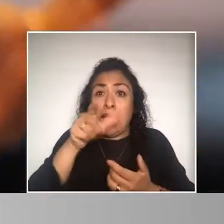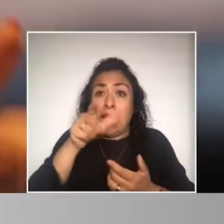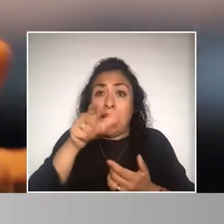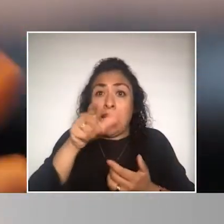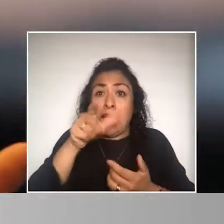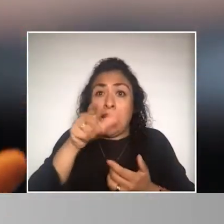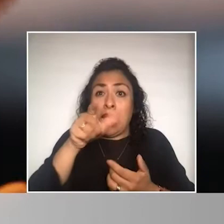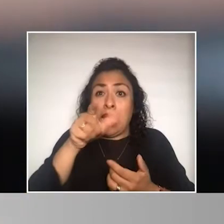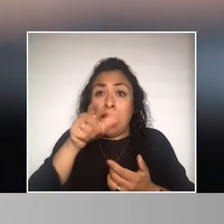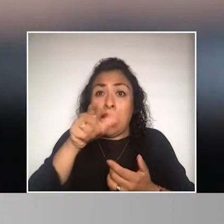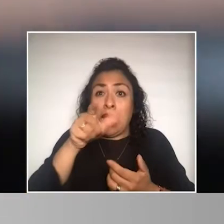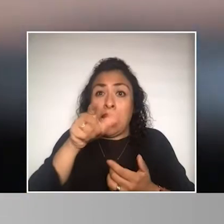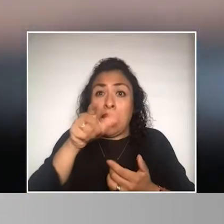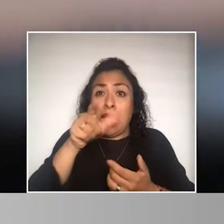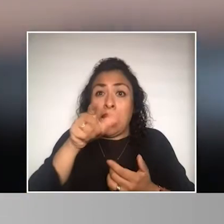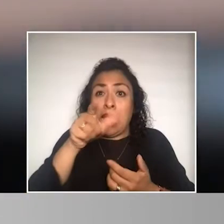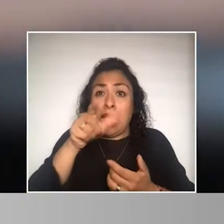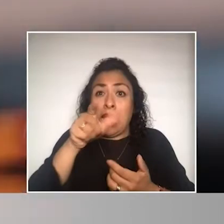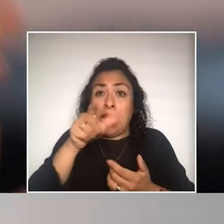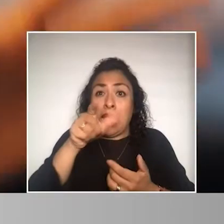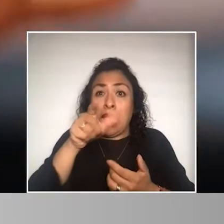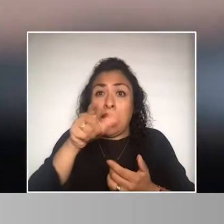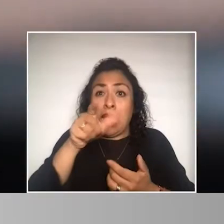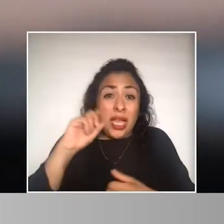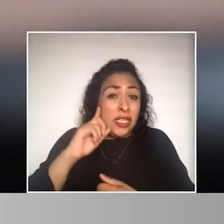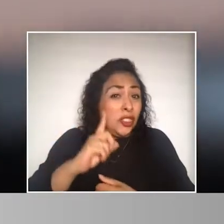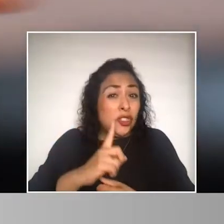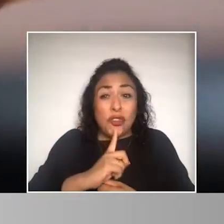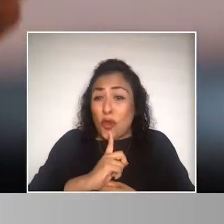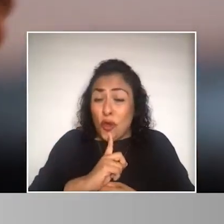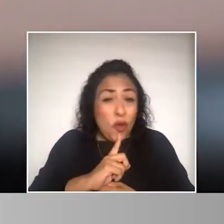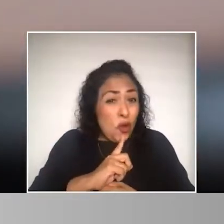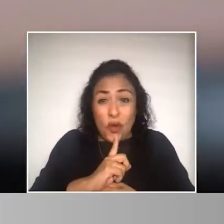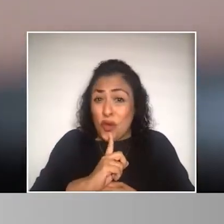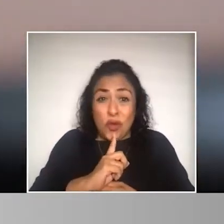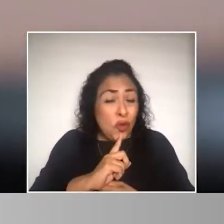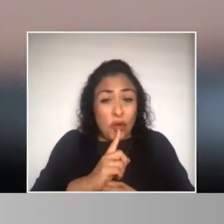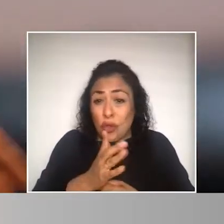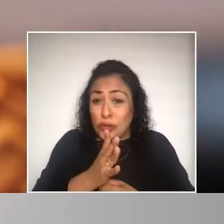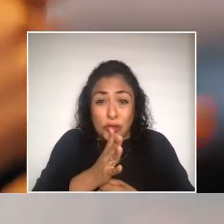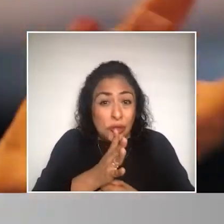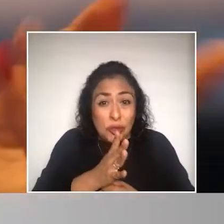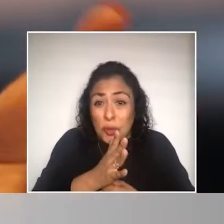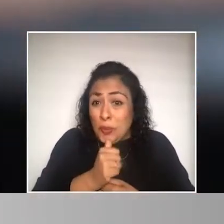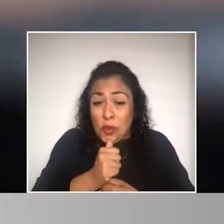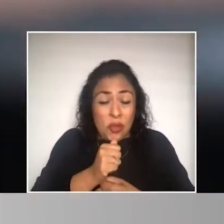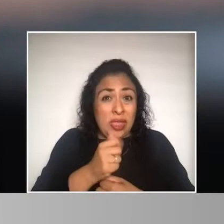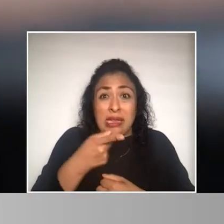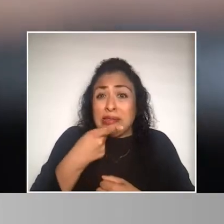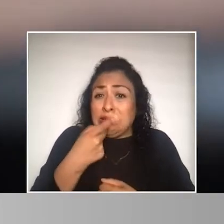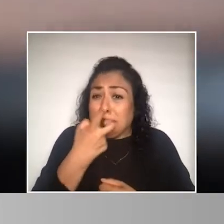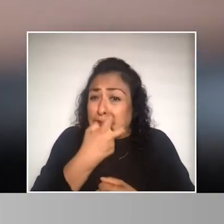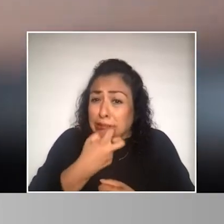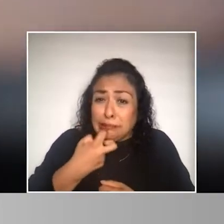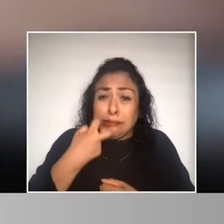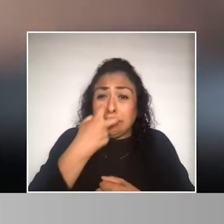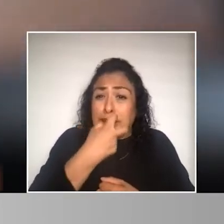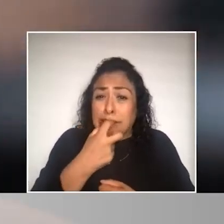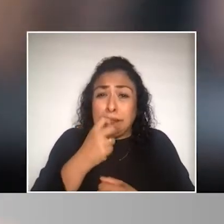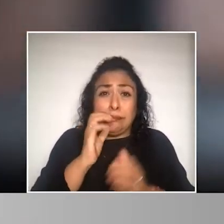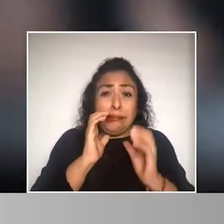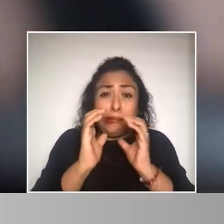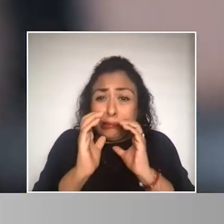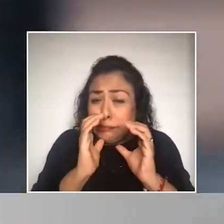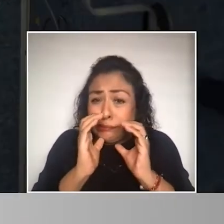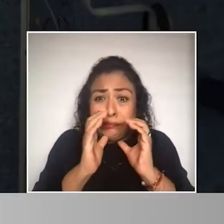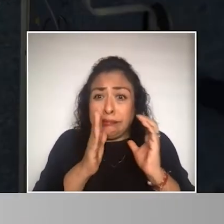la mayoría de los sordos que atendíamos no lograba acceder a la lengua oral, no lograba comunicarse plenamente a